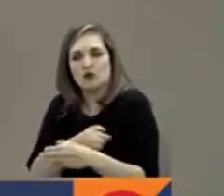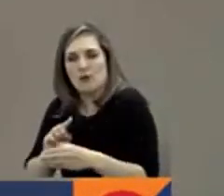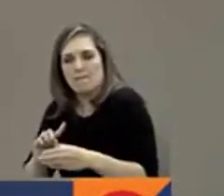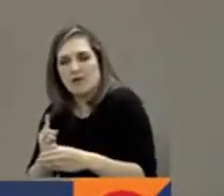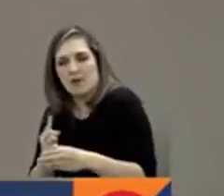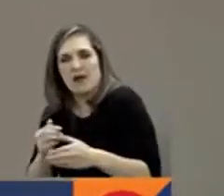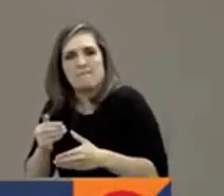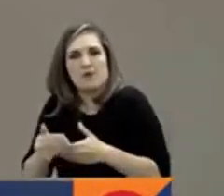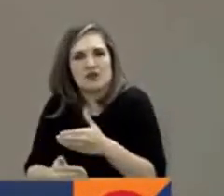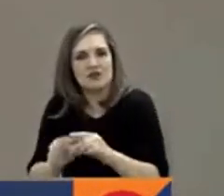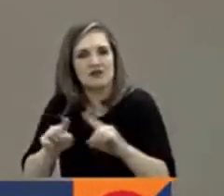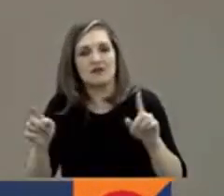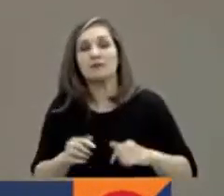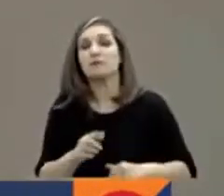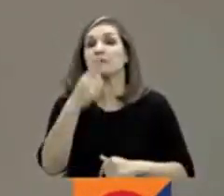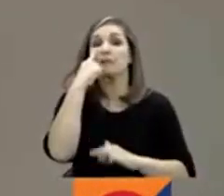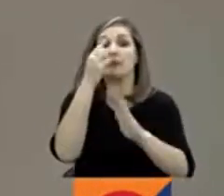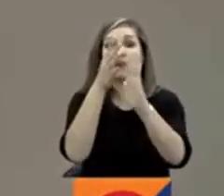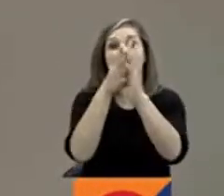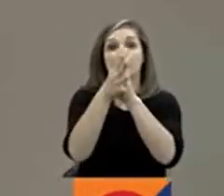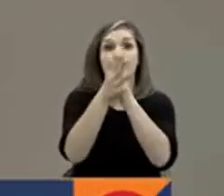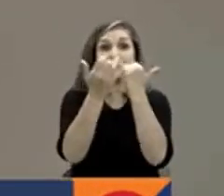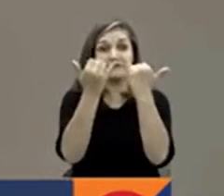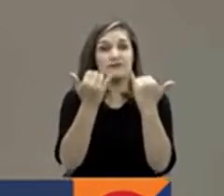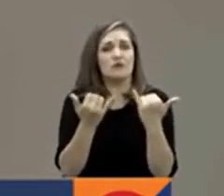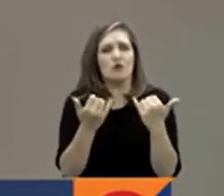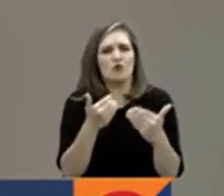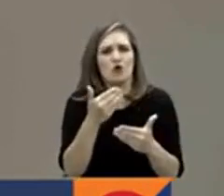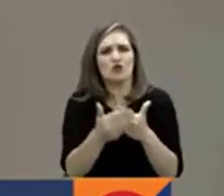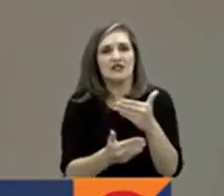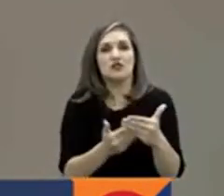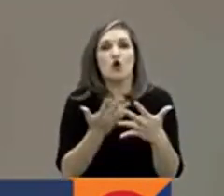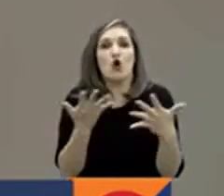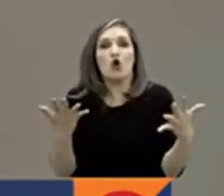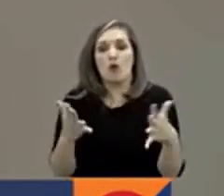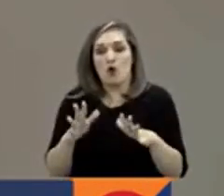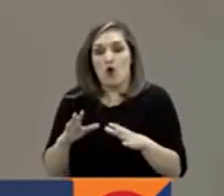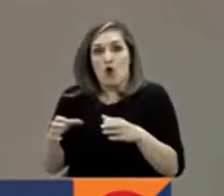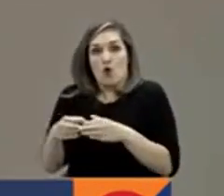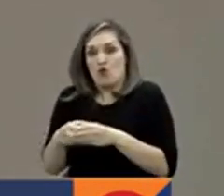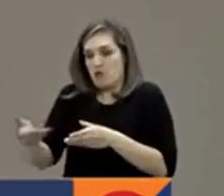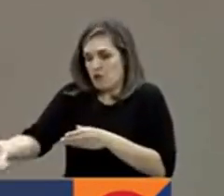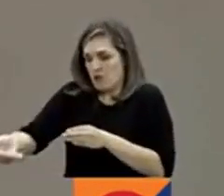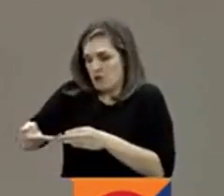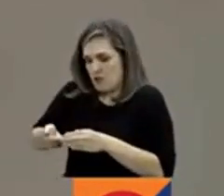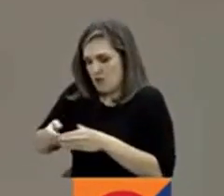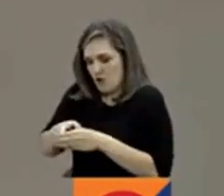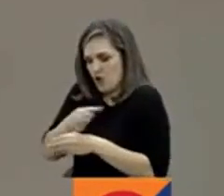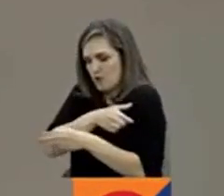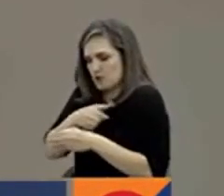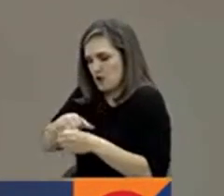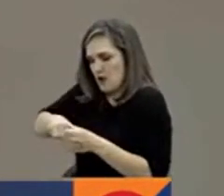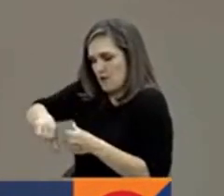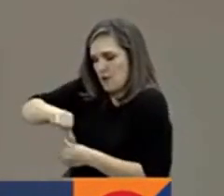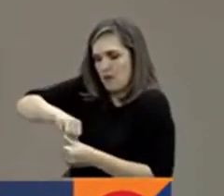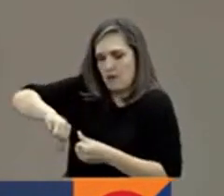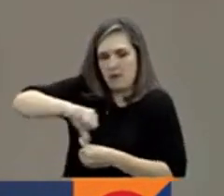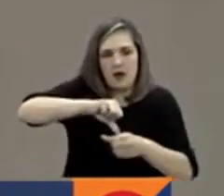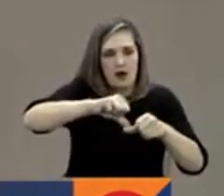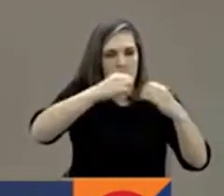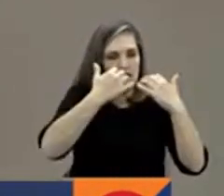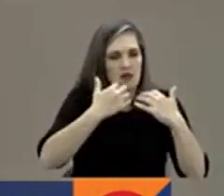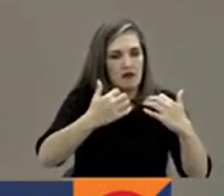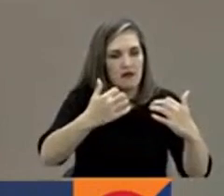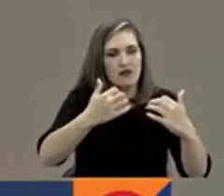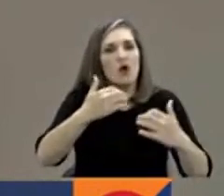Debe de votarse y aprobarse con mayorías calificadas y solamente podrá debatirse entre